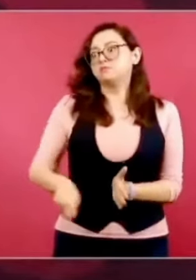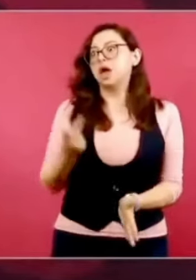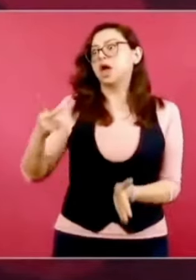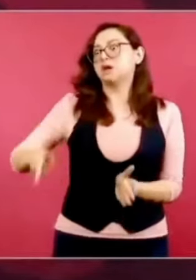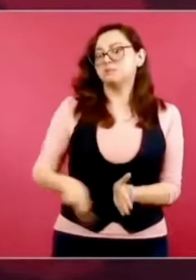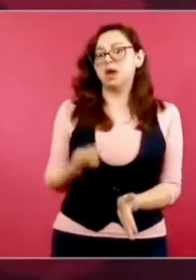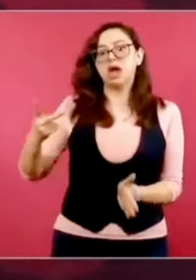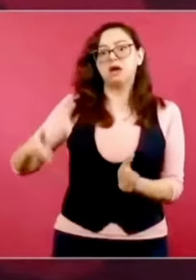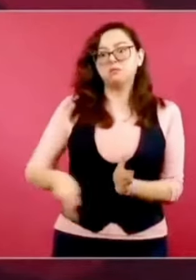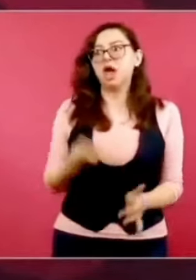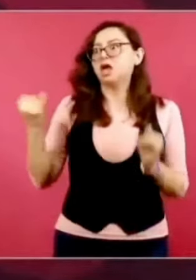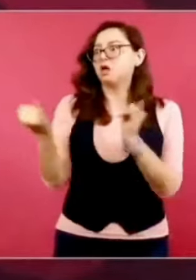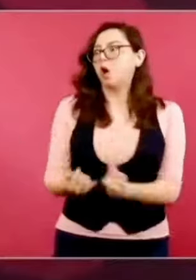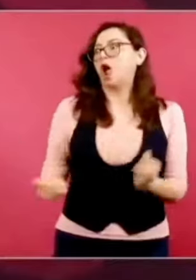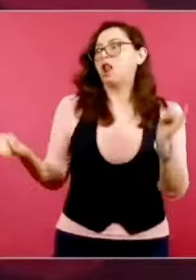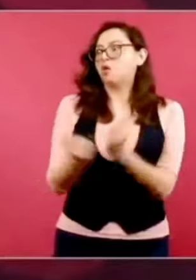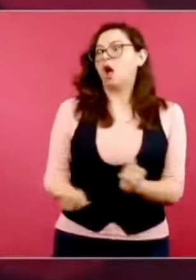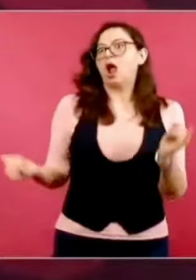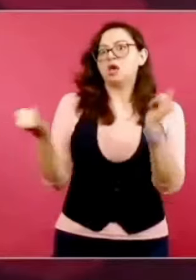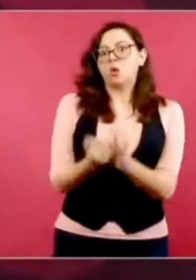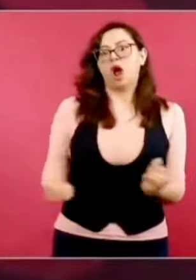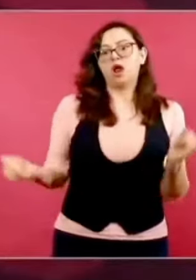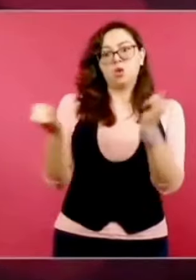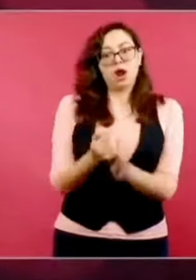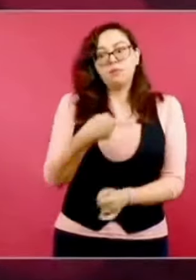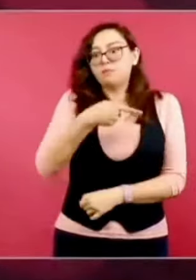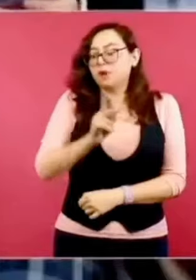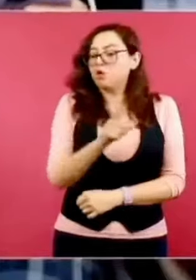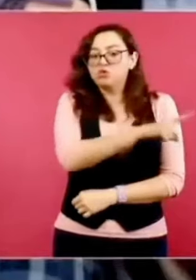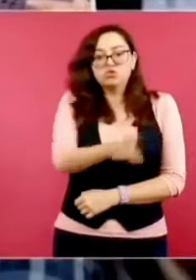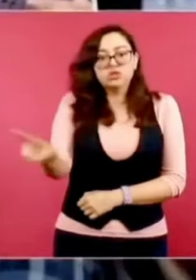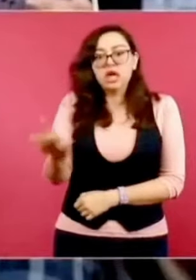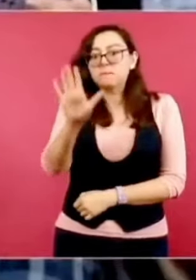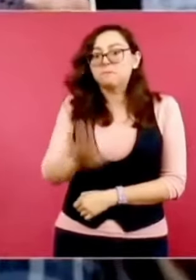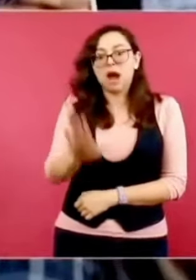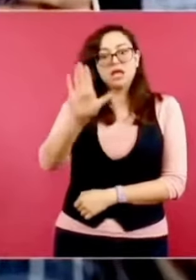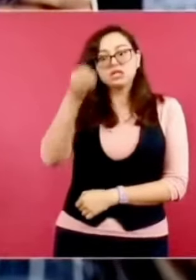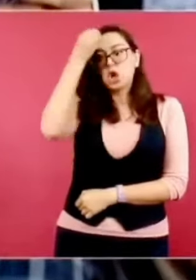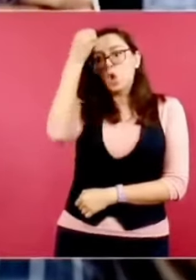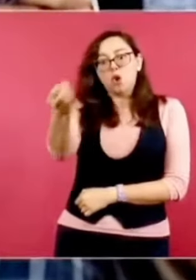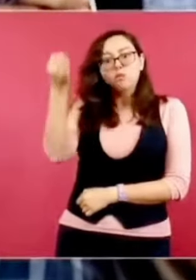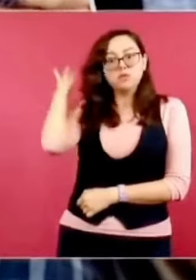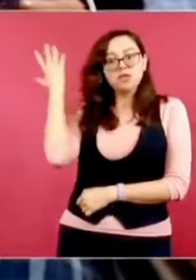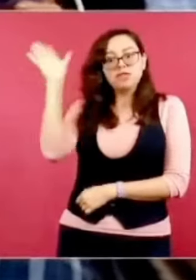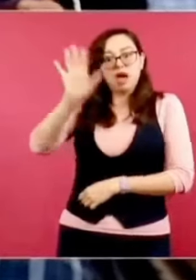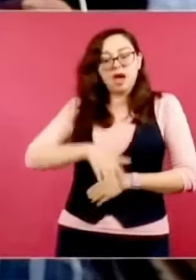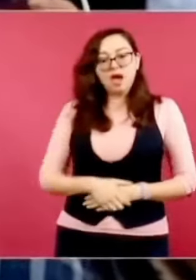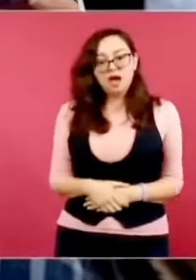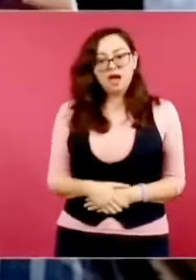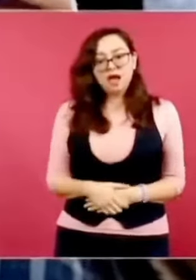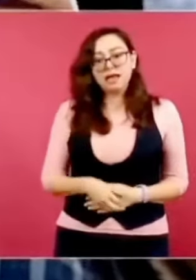disco rayado. Pero ustedes me obligan a eso.